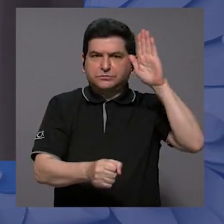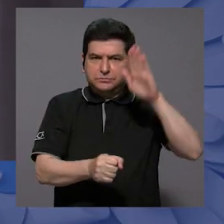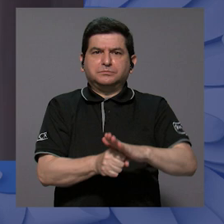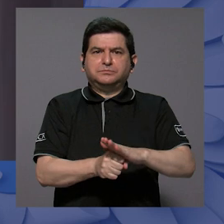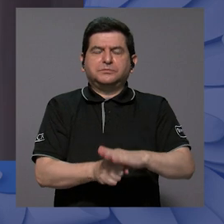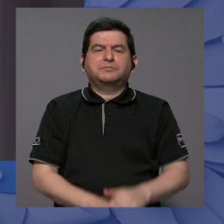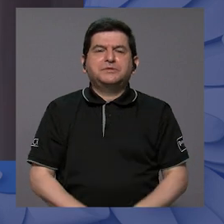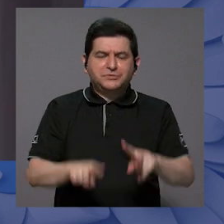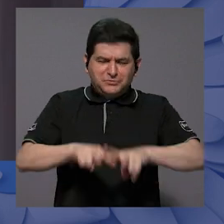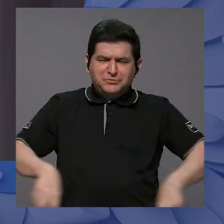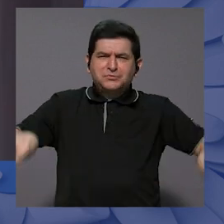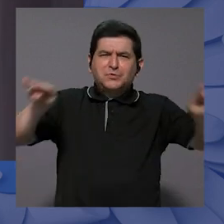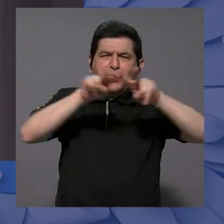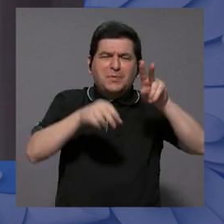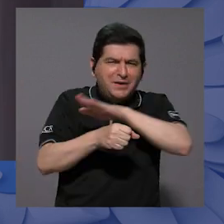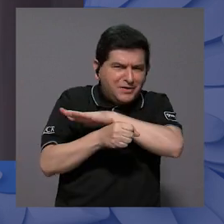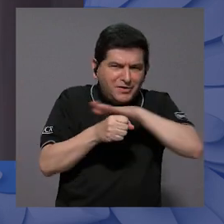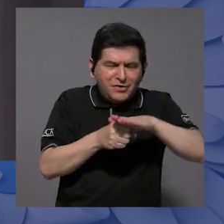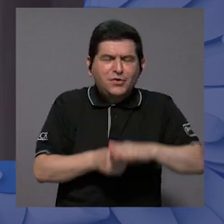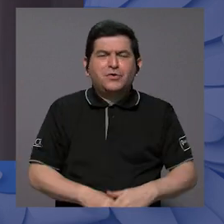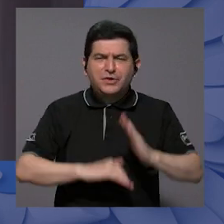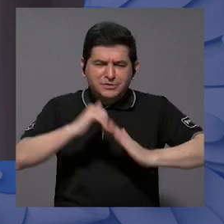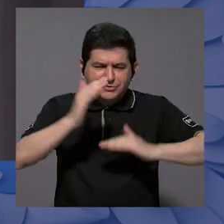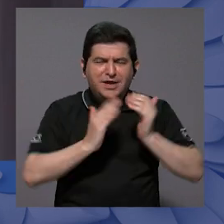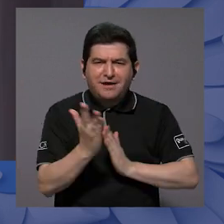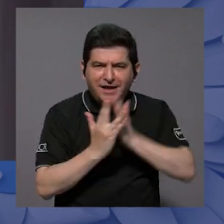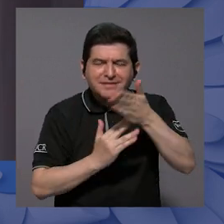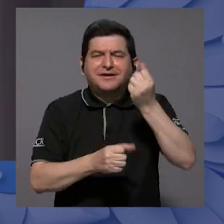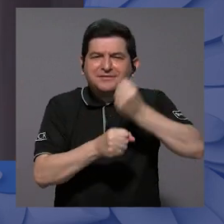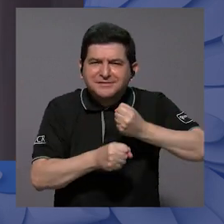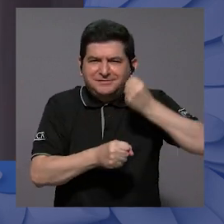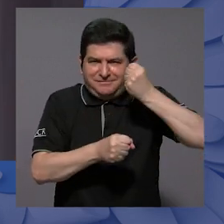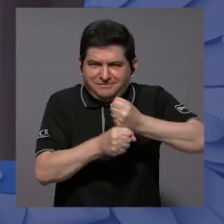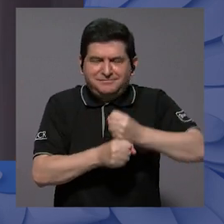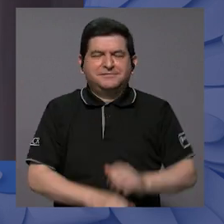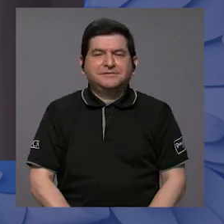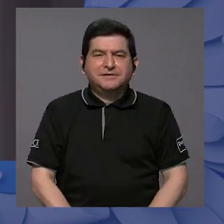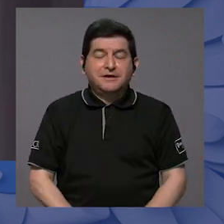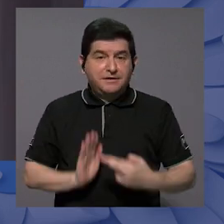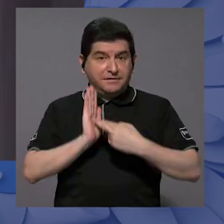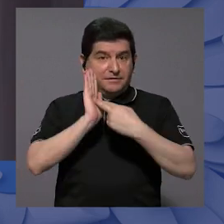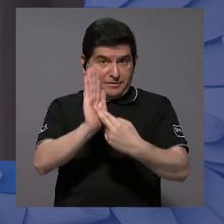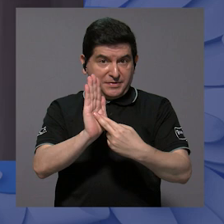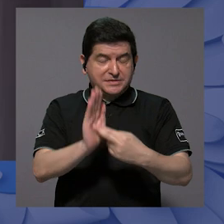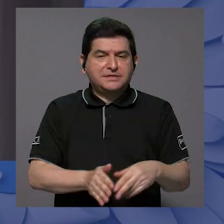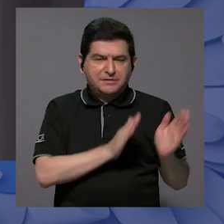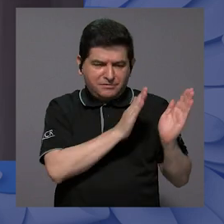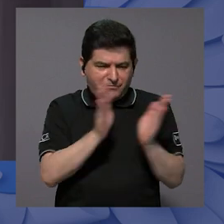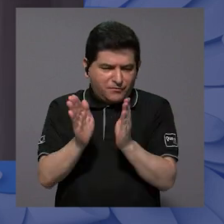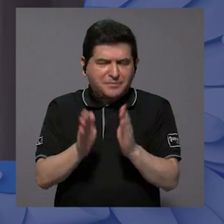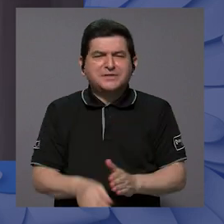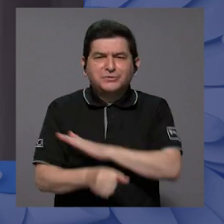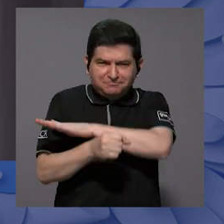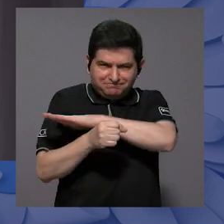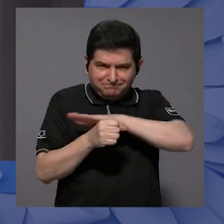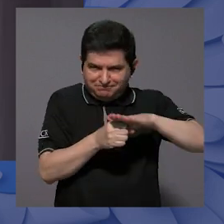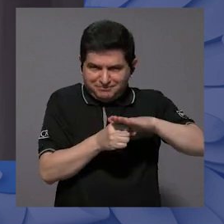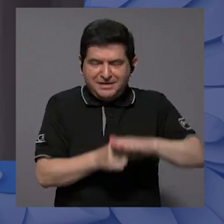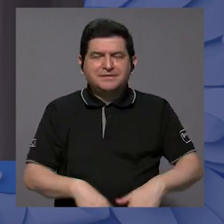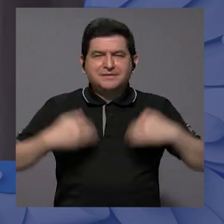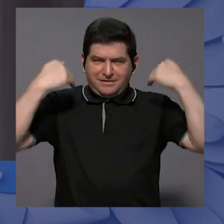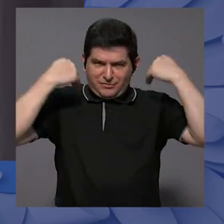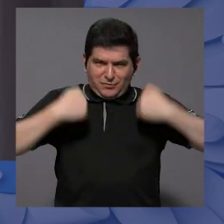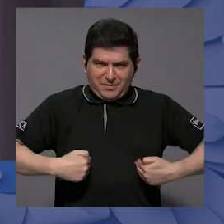compromiso, como valores integrales que se construyen a través del esfuerzo y que representan una formación integral,